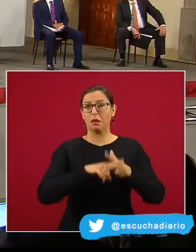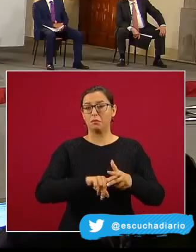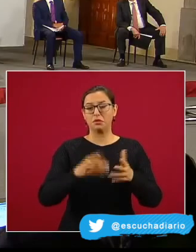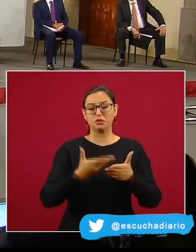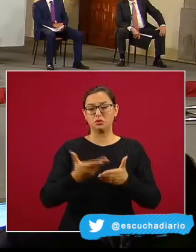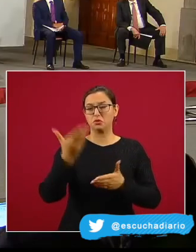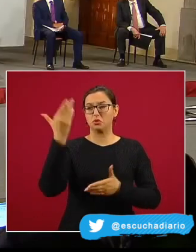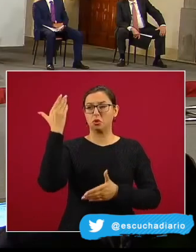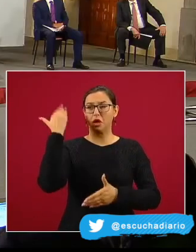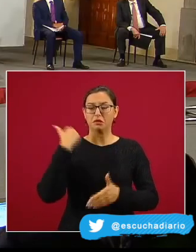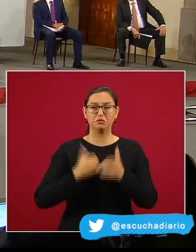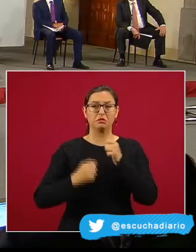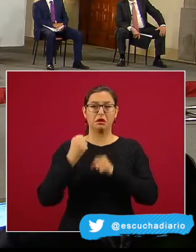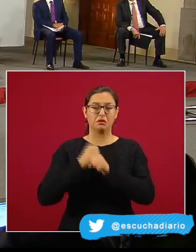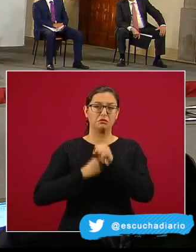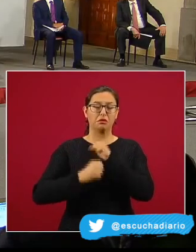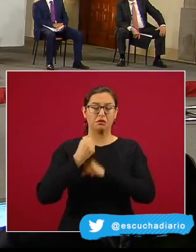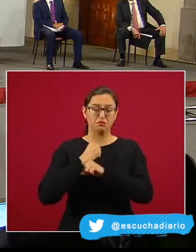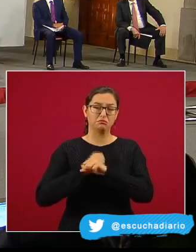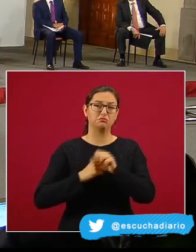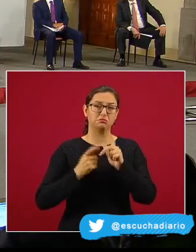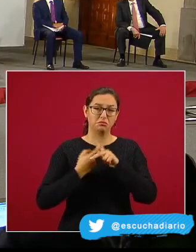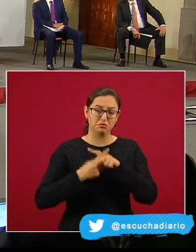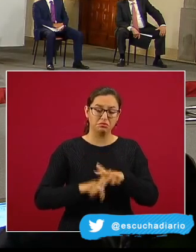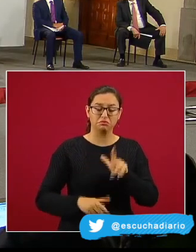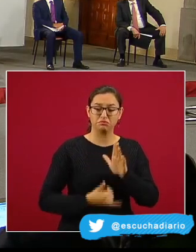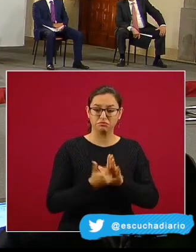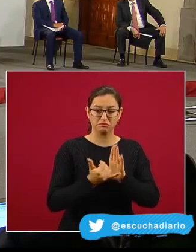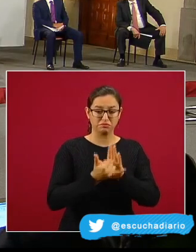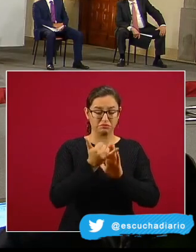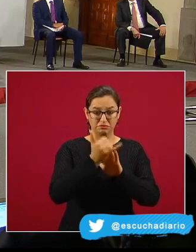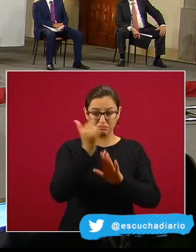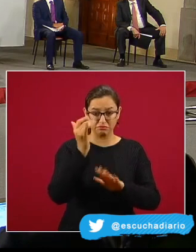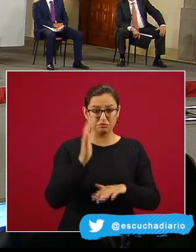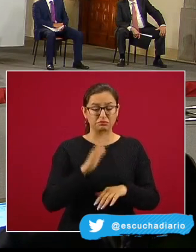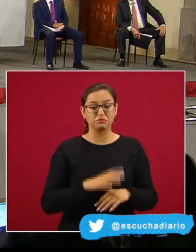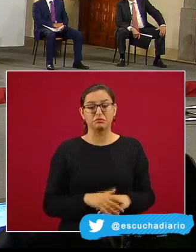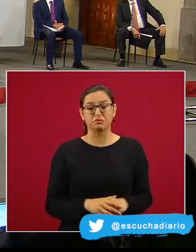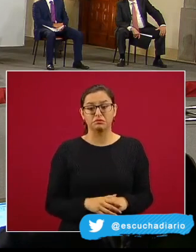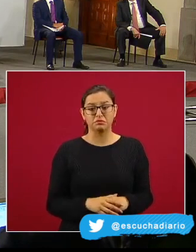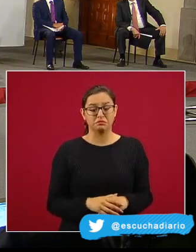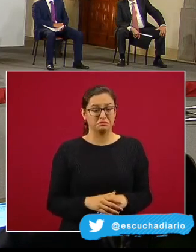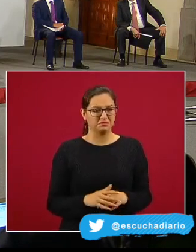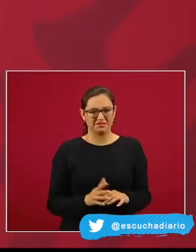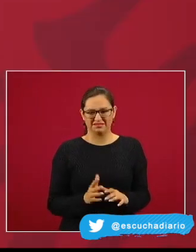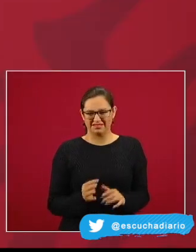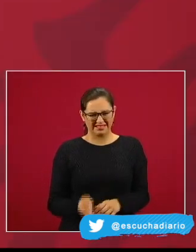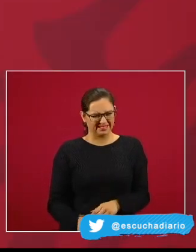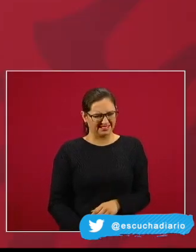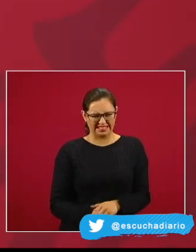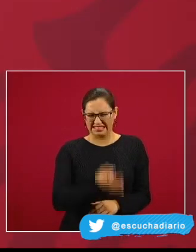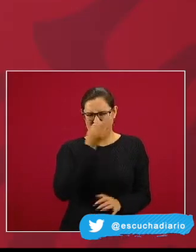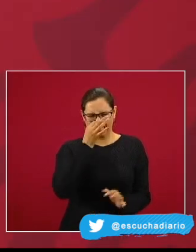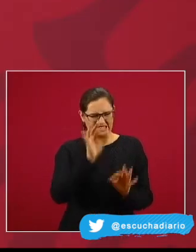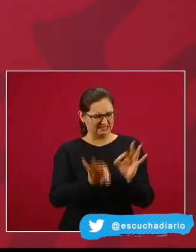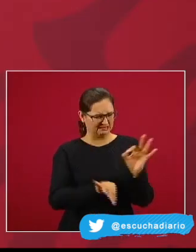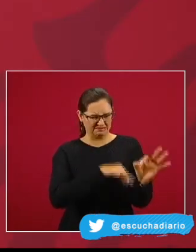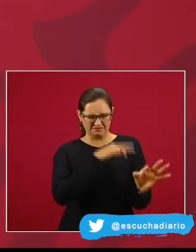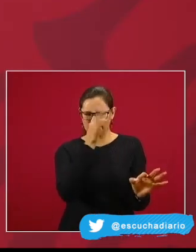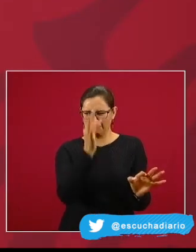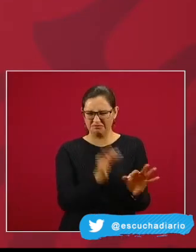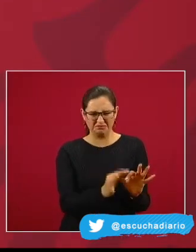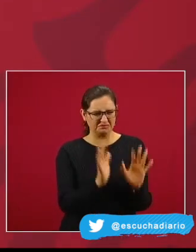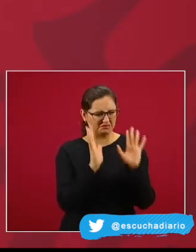alrededor de 20 mil millones de pesos. La termoeléctrica es una obra necesaria y urgente por el crecimiento en las zonas industriales y